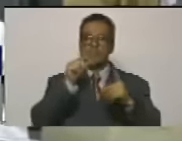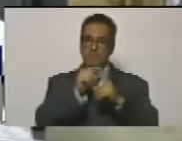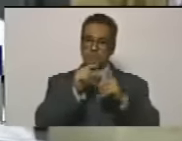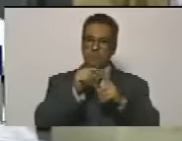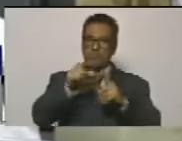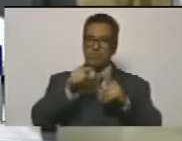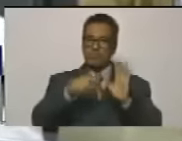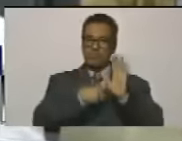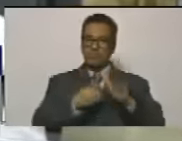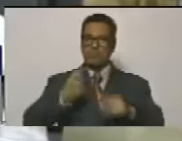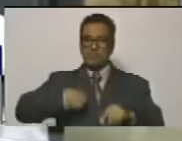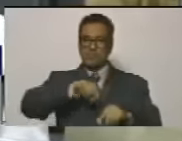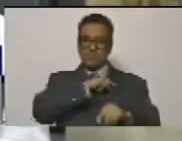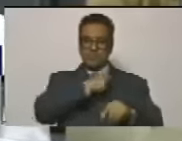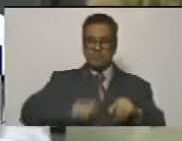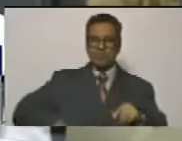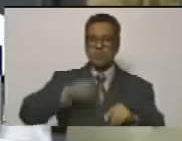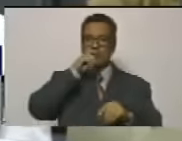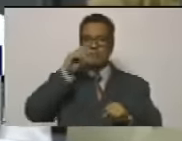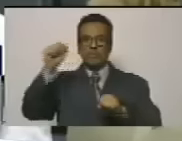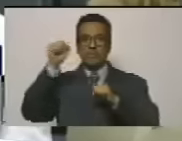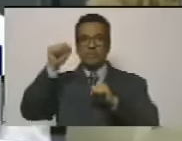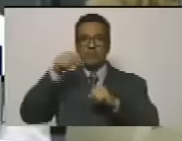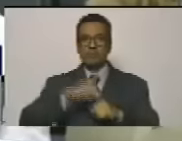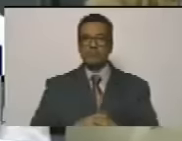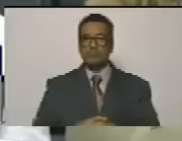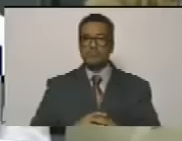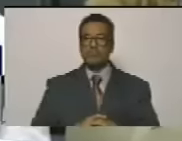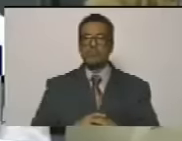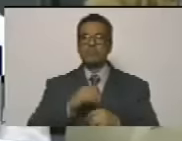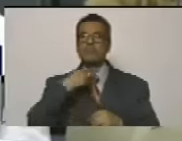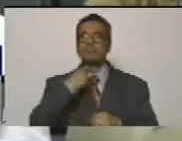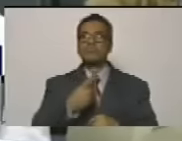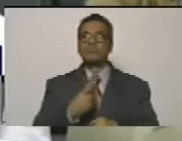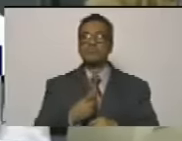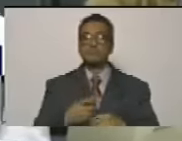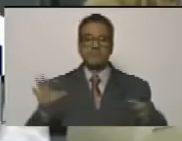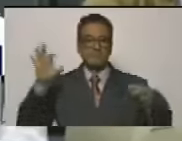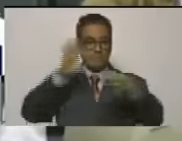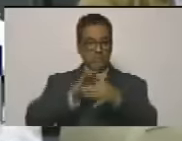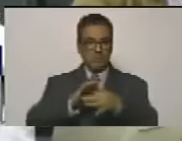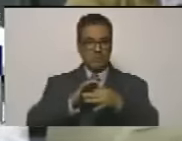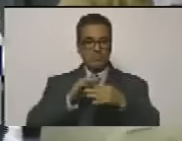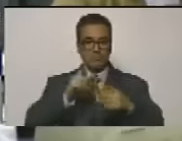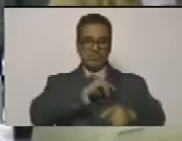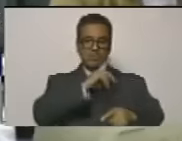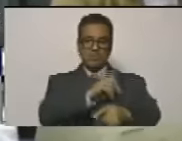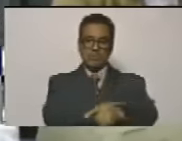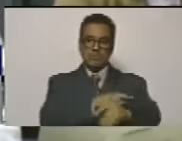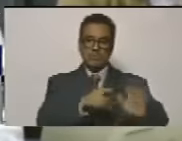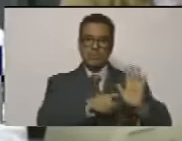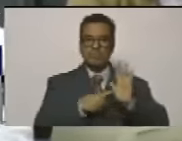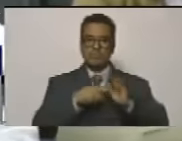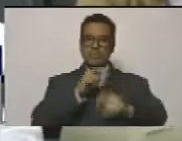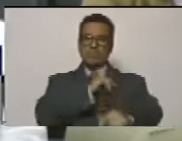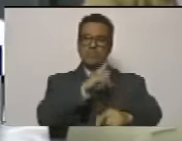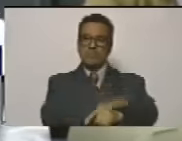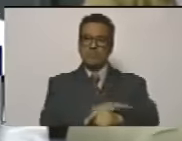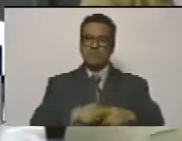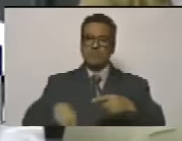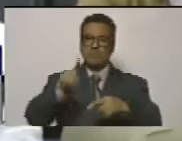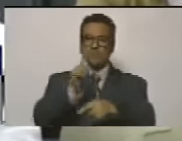una frase de nuestro presidente Nicolás Maduro Moros. Él habla, en la unión está la fuerza, y es la fuerza